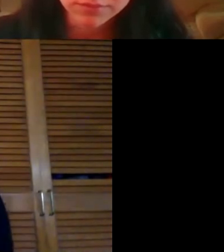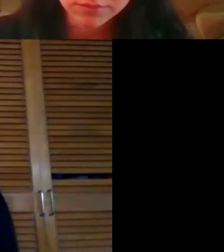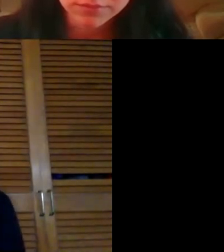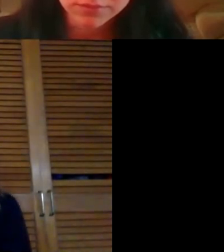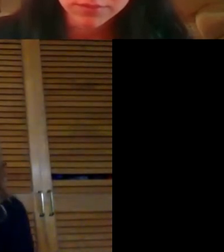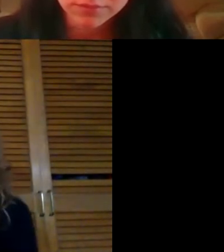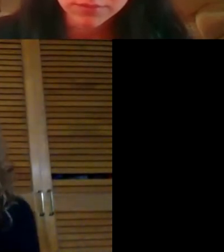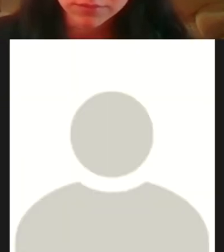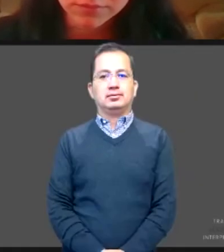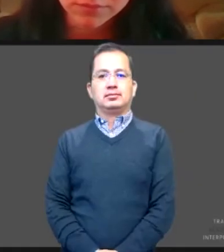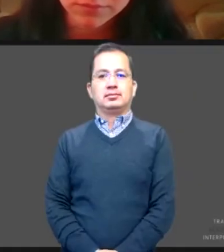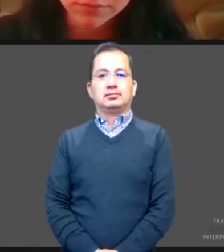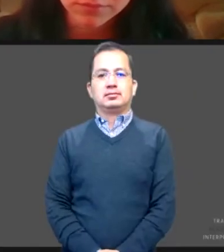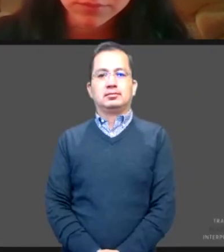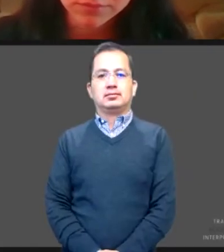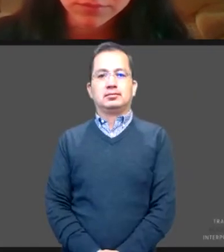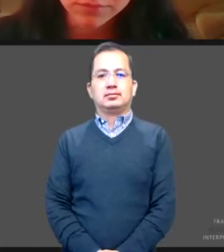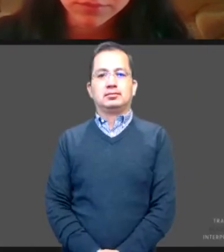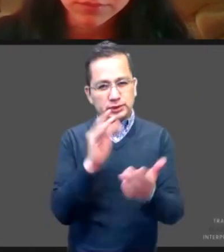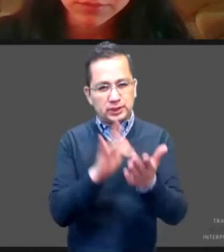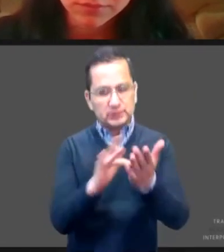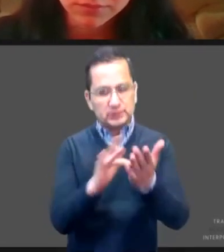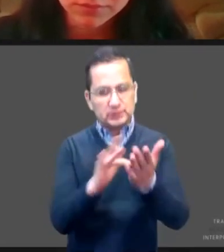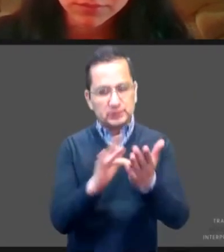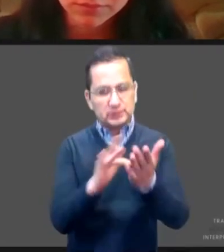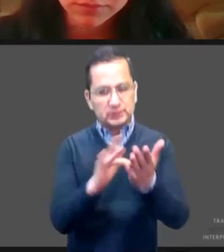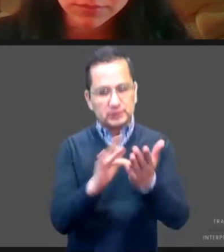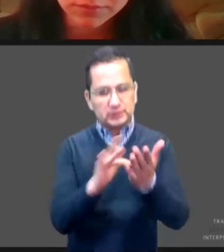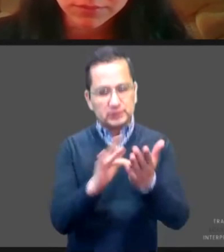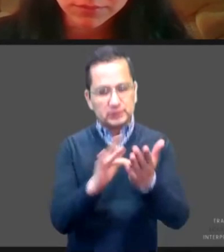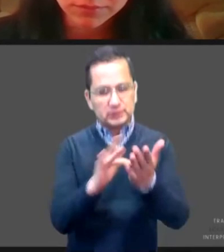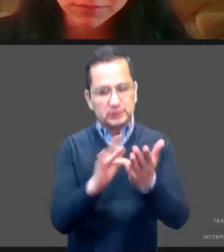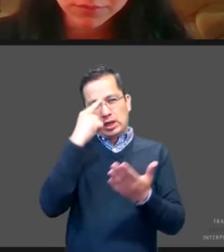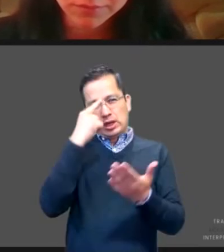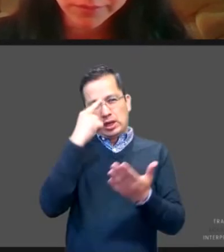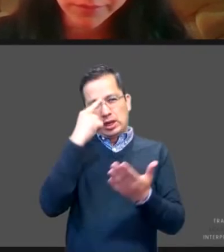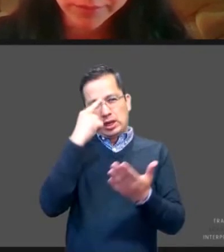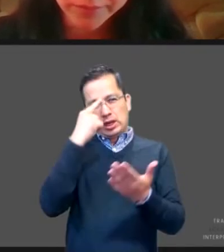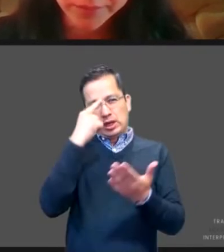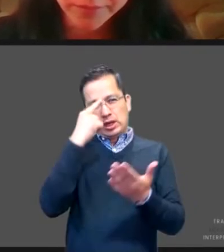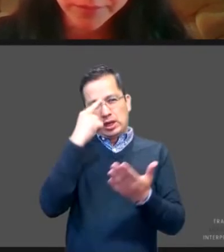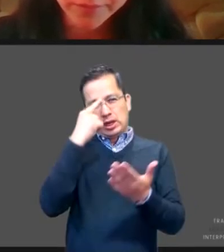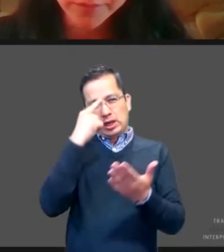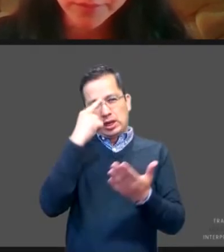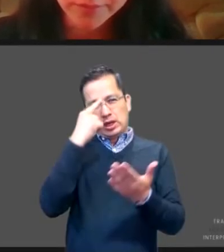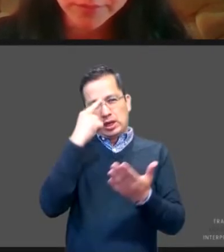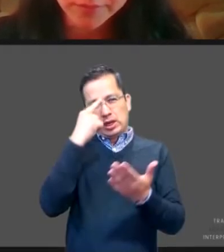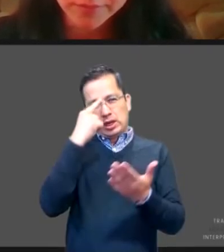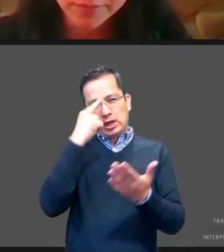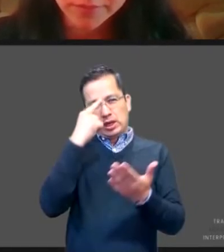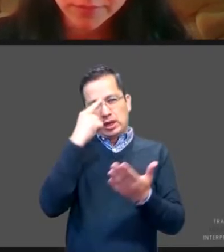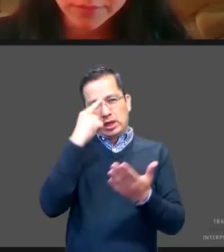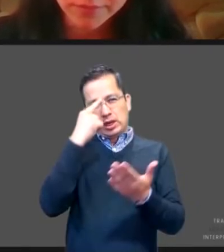es la posibilidad de haber escuchado datos amplios, recientes, desde diferentes perspectivas de